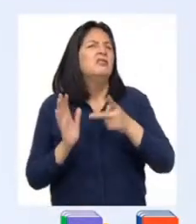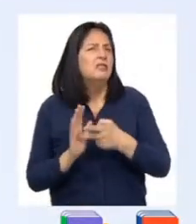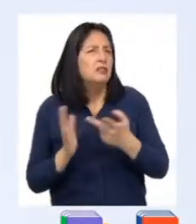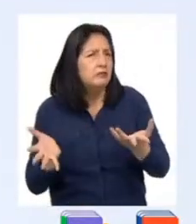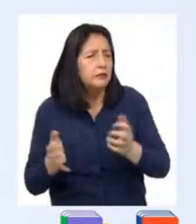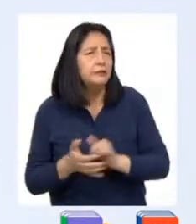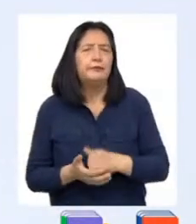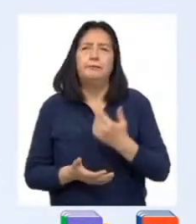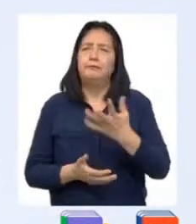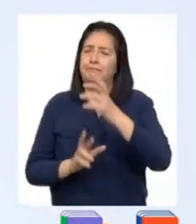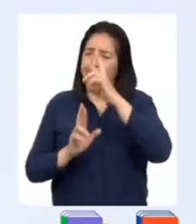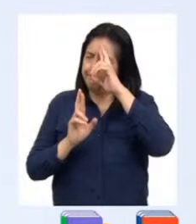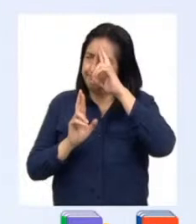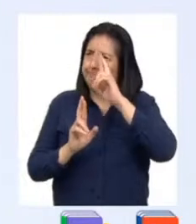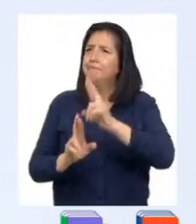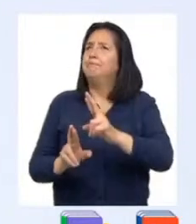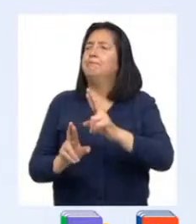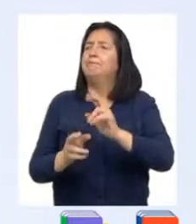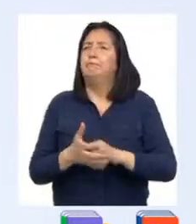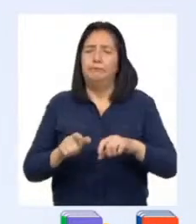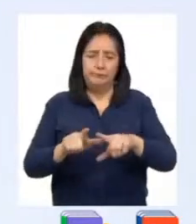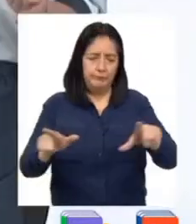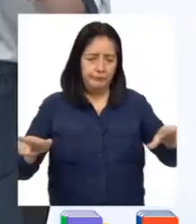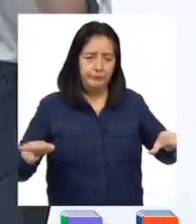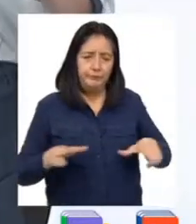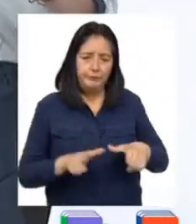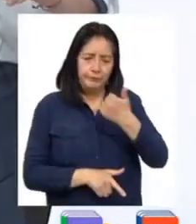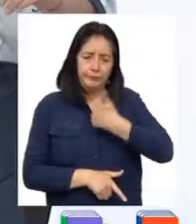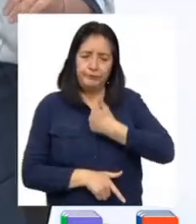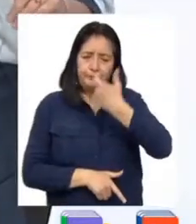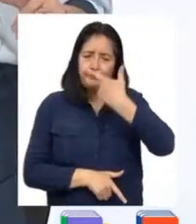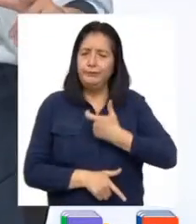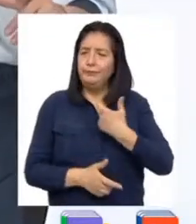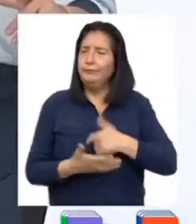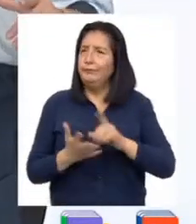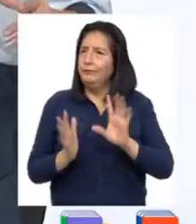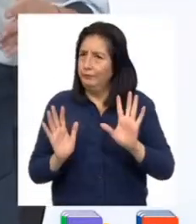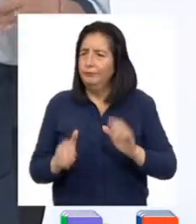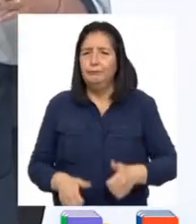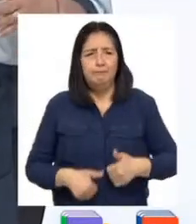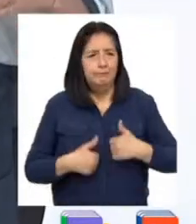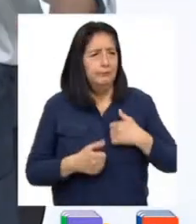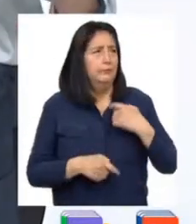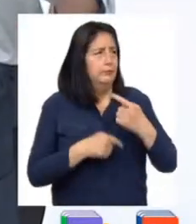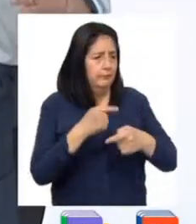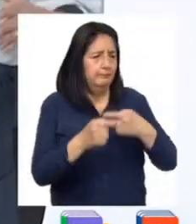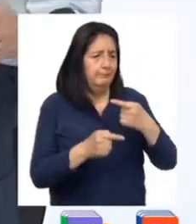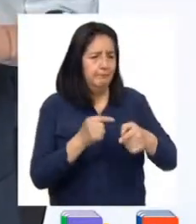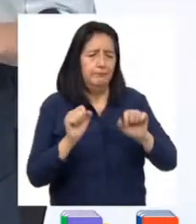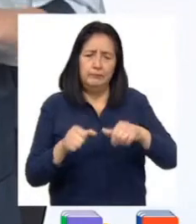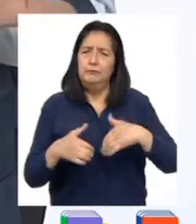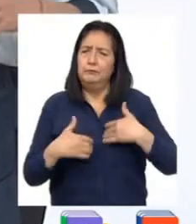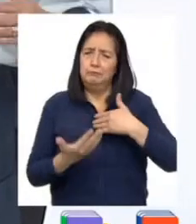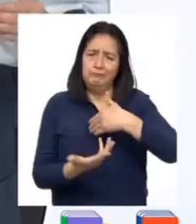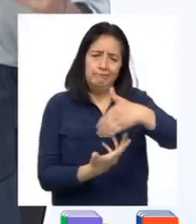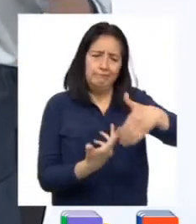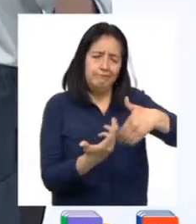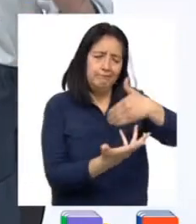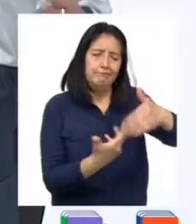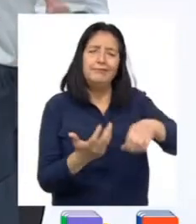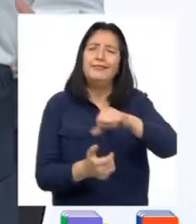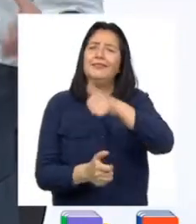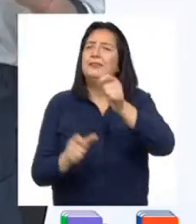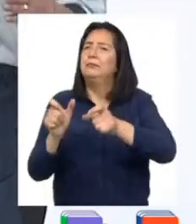cosas, respetar nuestro espacio personal para que en nuestra vida diaria podamos interactuar con los demás